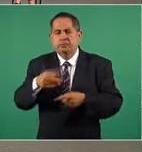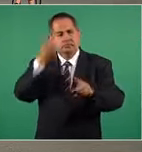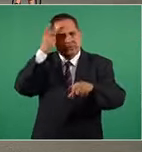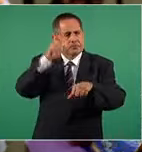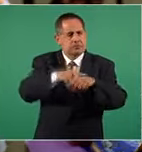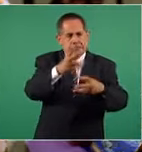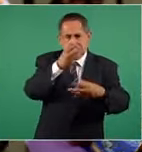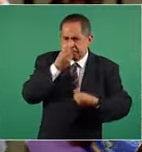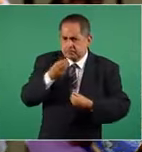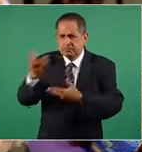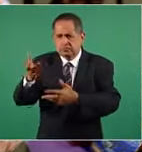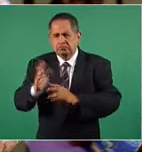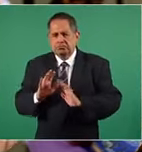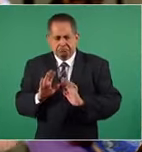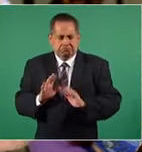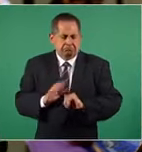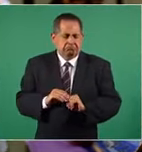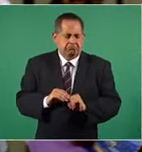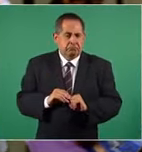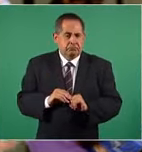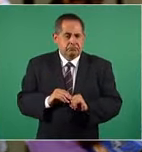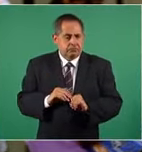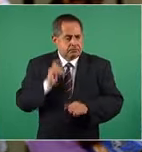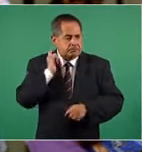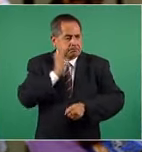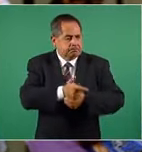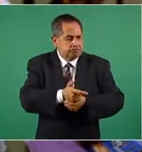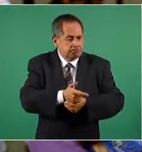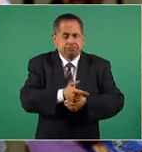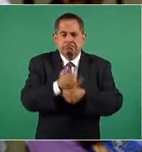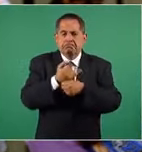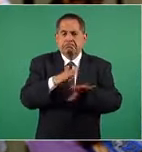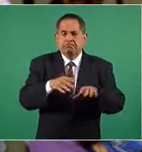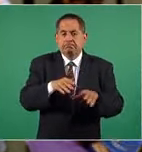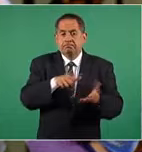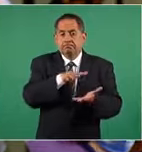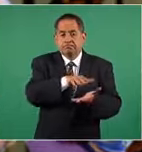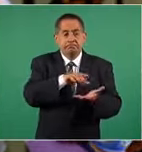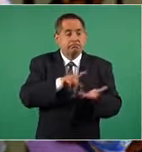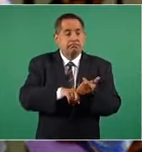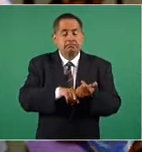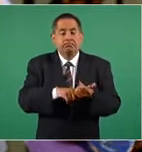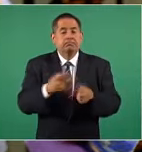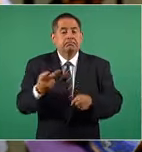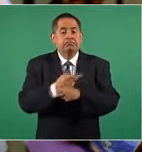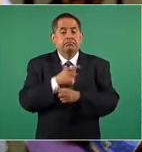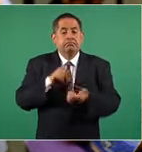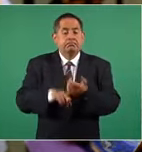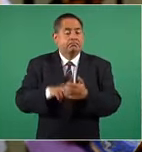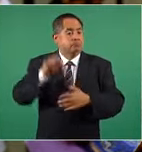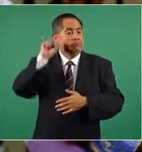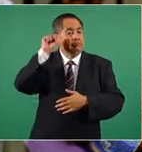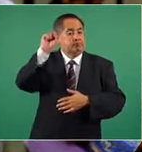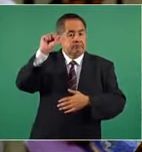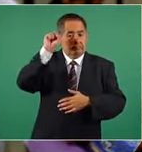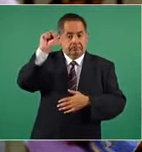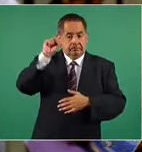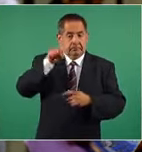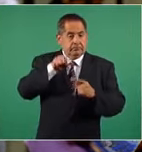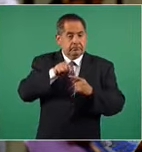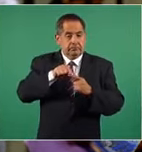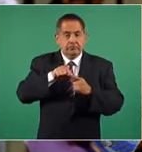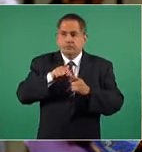pero encontré información en los últimos meses sobre el financiamiento que el sindicato de Notimex ha